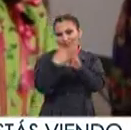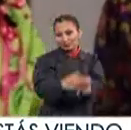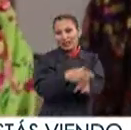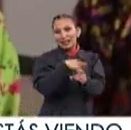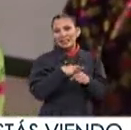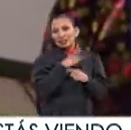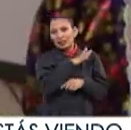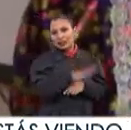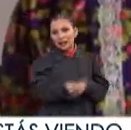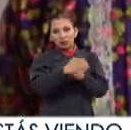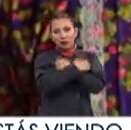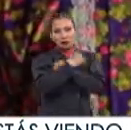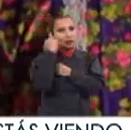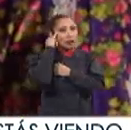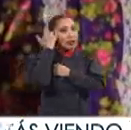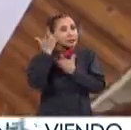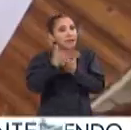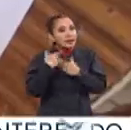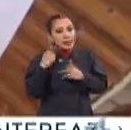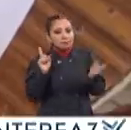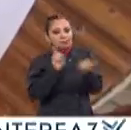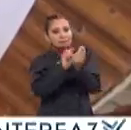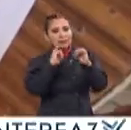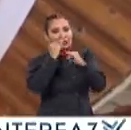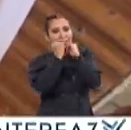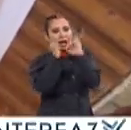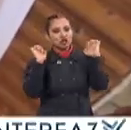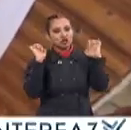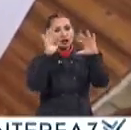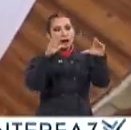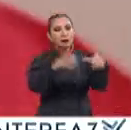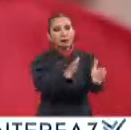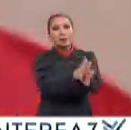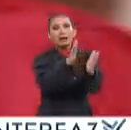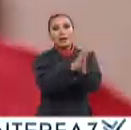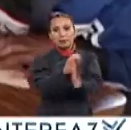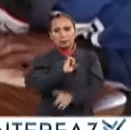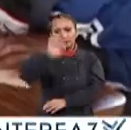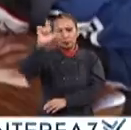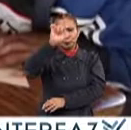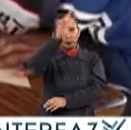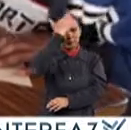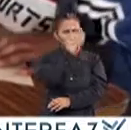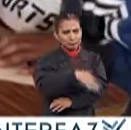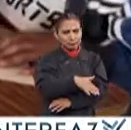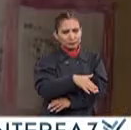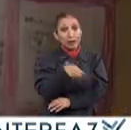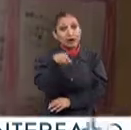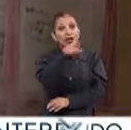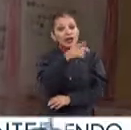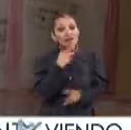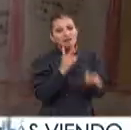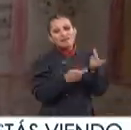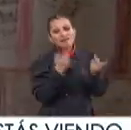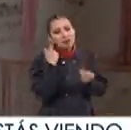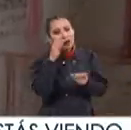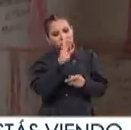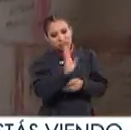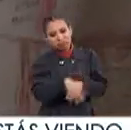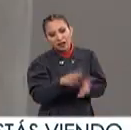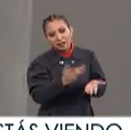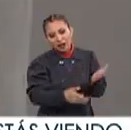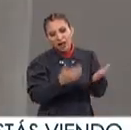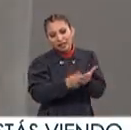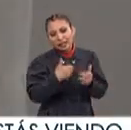de Educación Indígena Se realizó un encuentro internacional En el que participaron especialistas Durante las charlas Se reconocieron